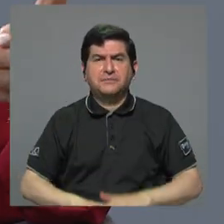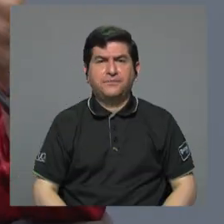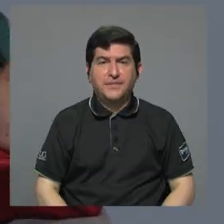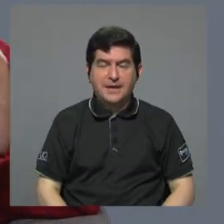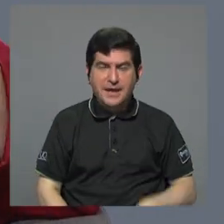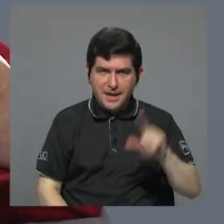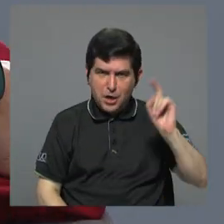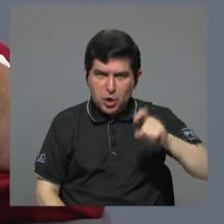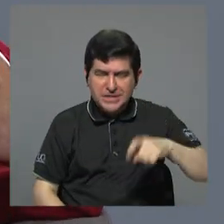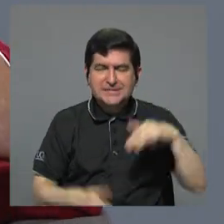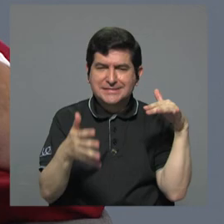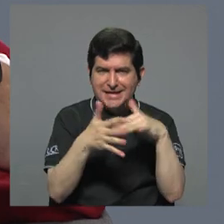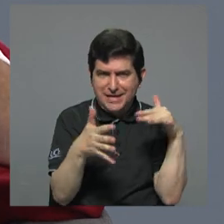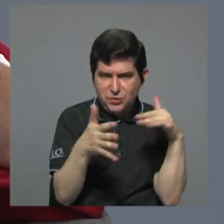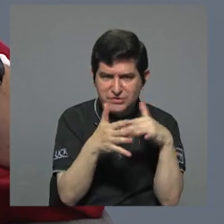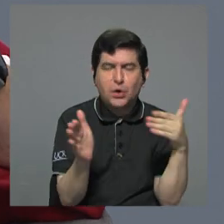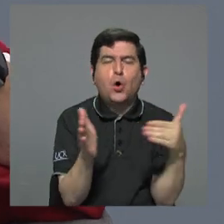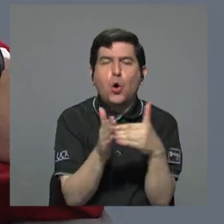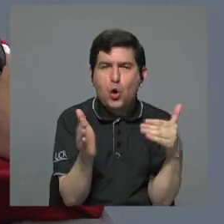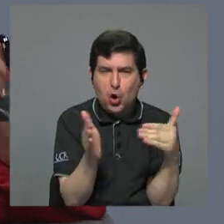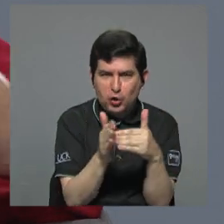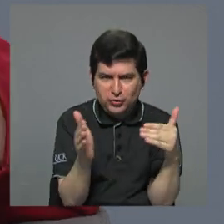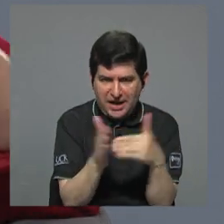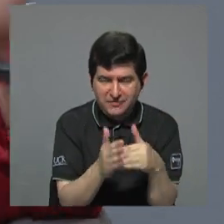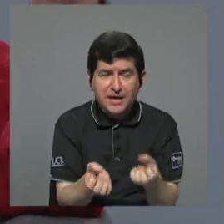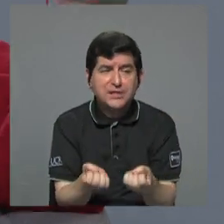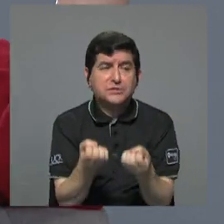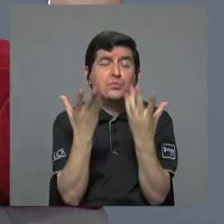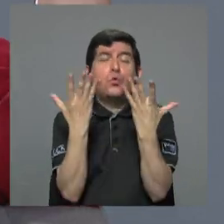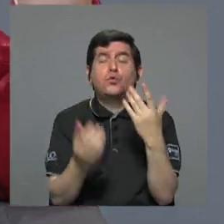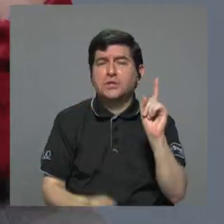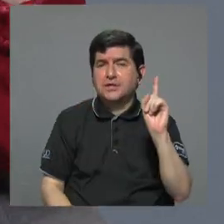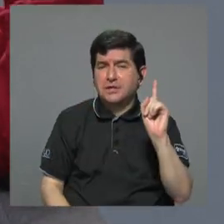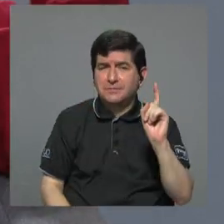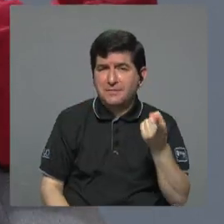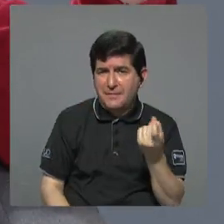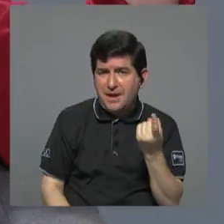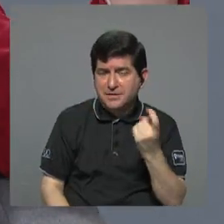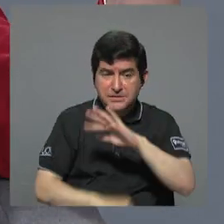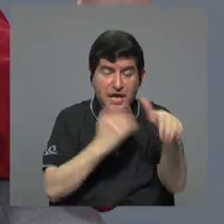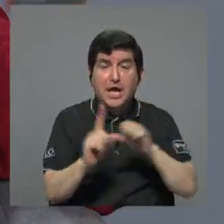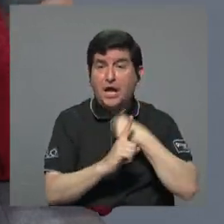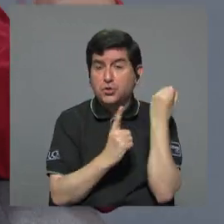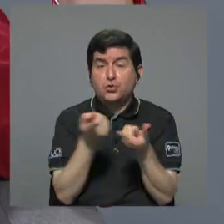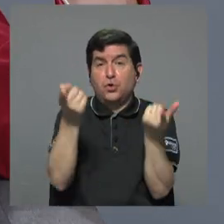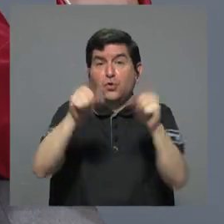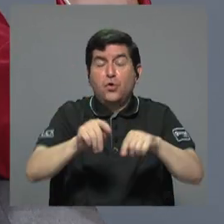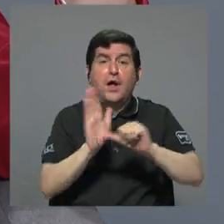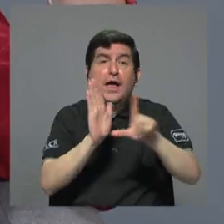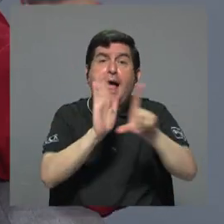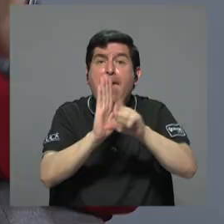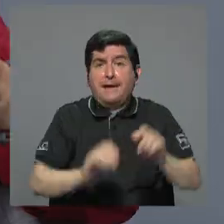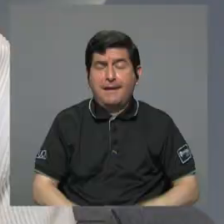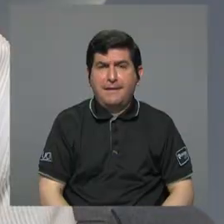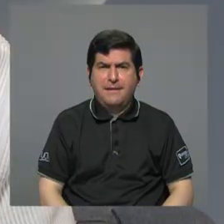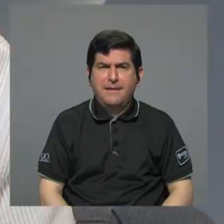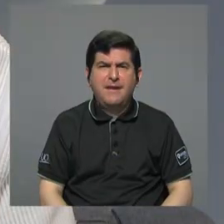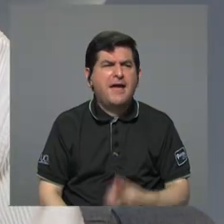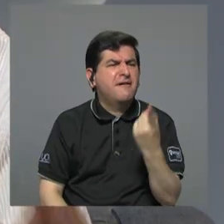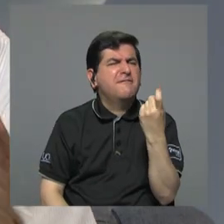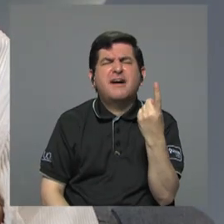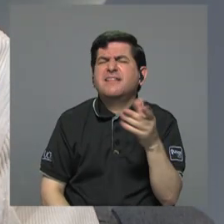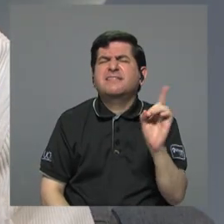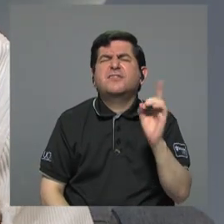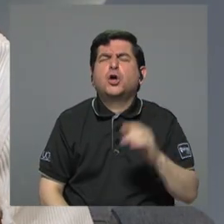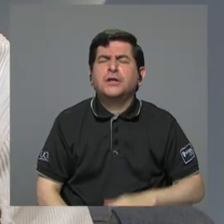hay que hacer un estudio de nuevo porque hay muchas falencias como en todas estas cuestiones que pasan en la Asamblea Legislativa. ¿Dónde le ve falencias?